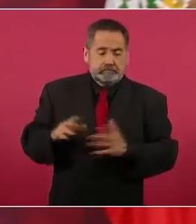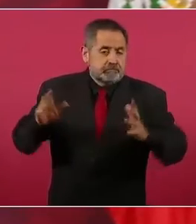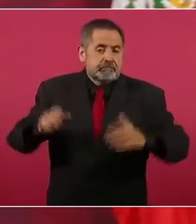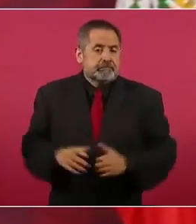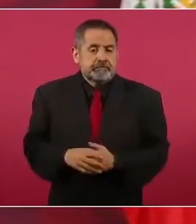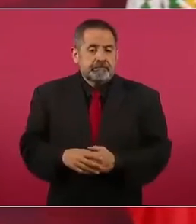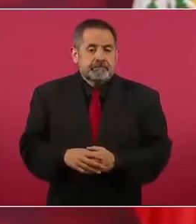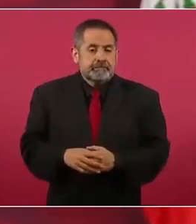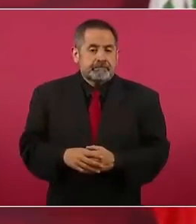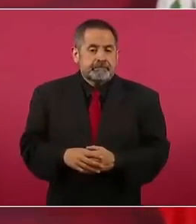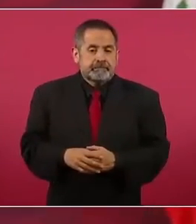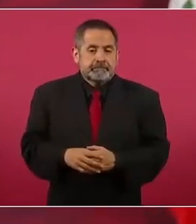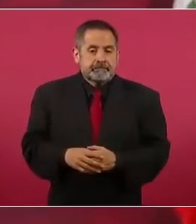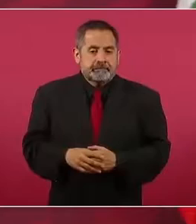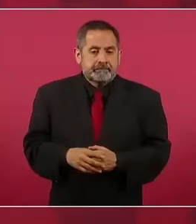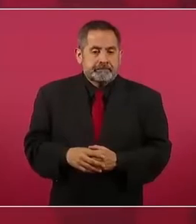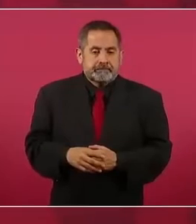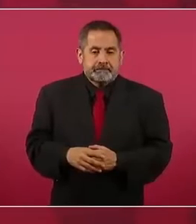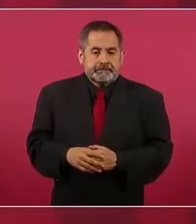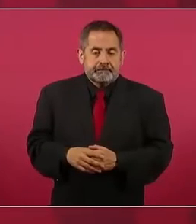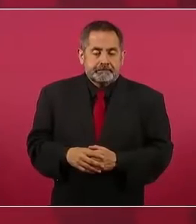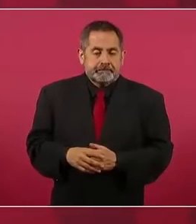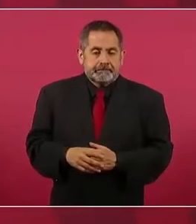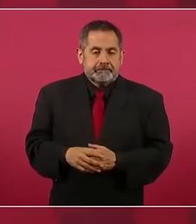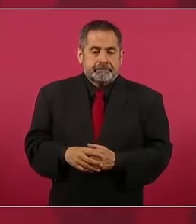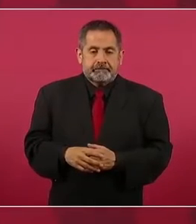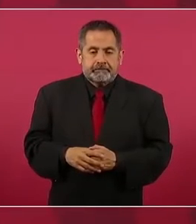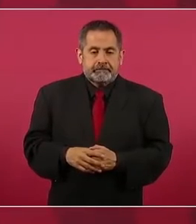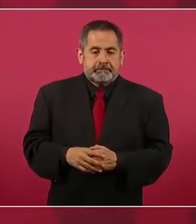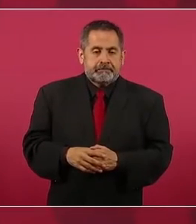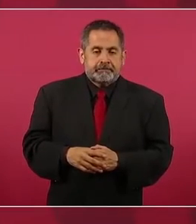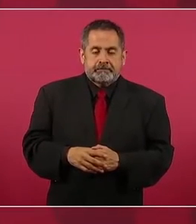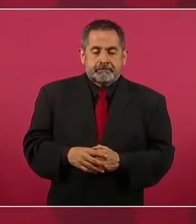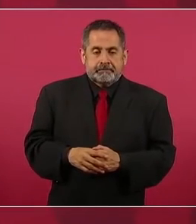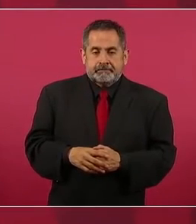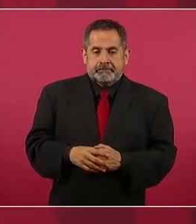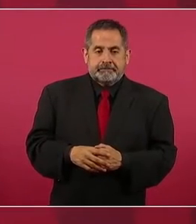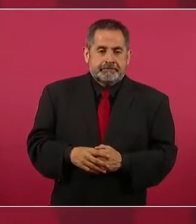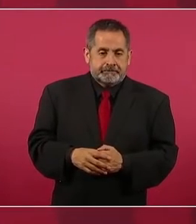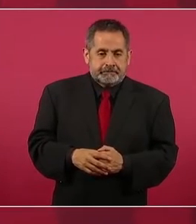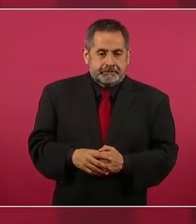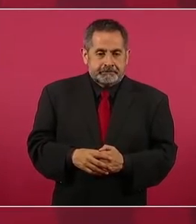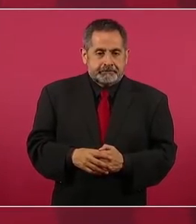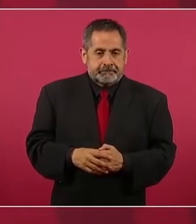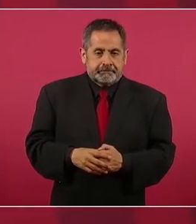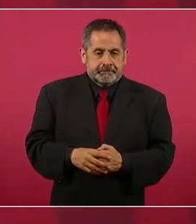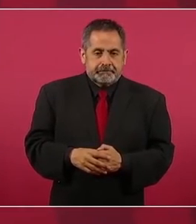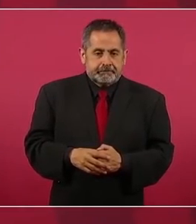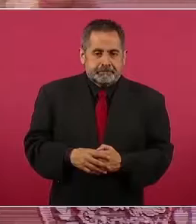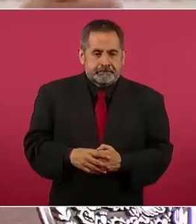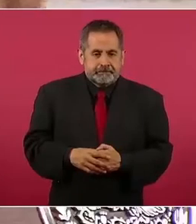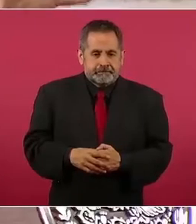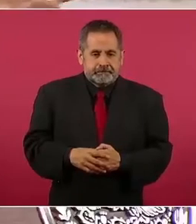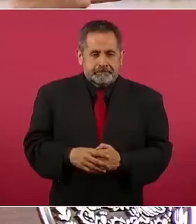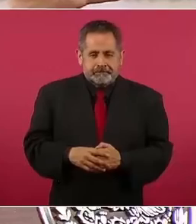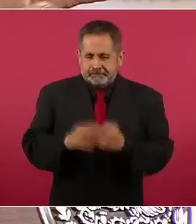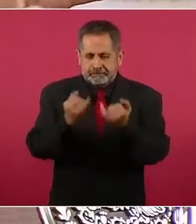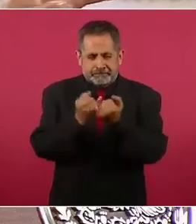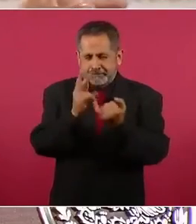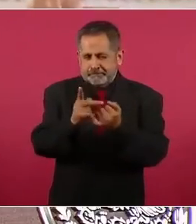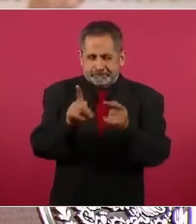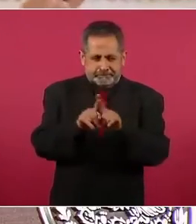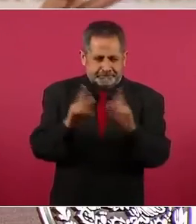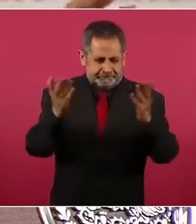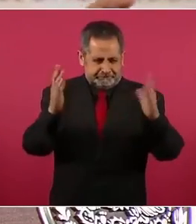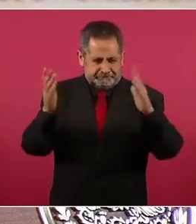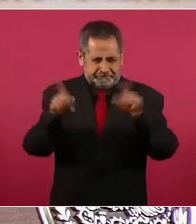esas comparaciones.